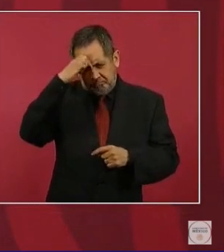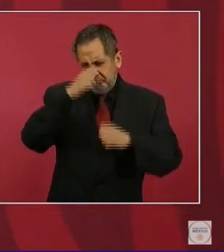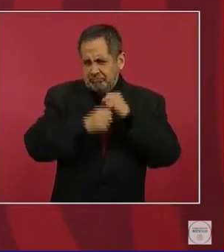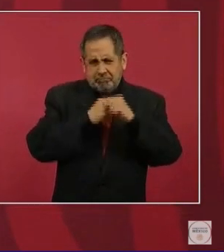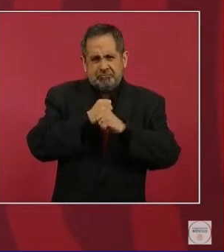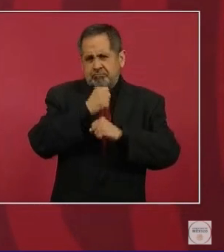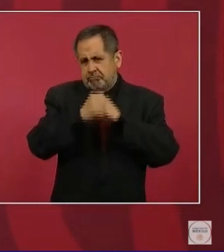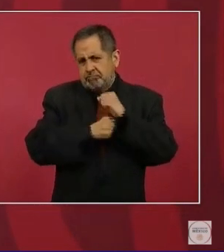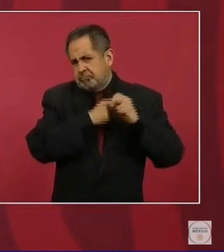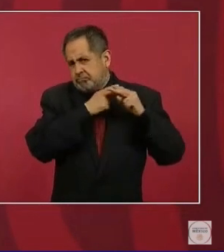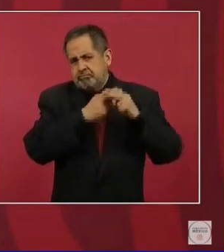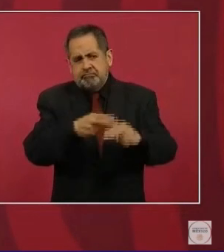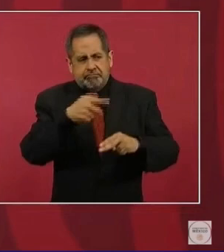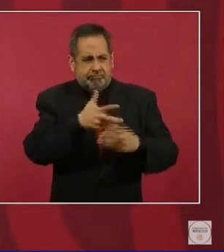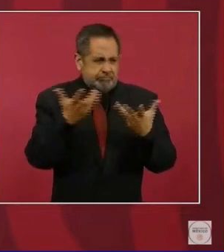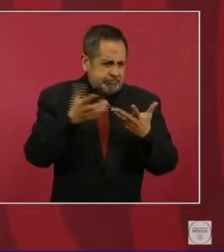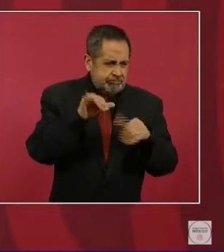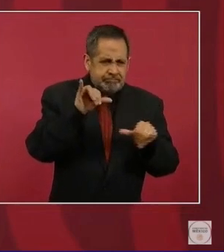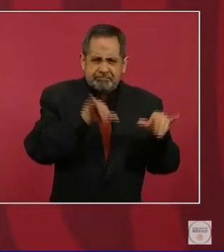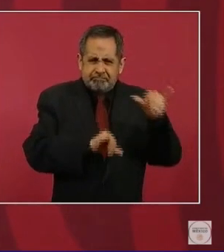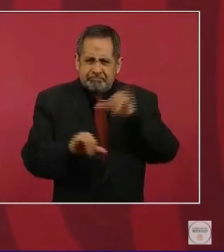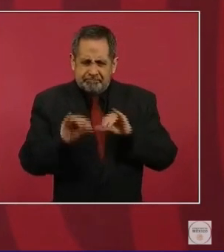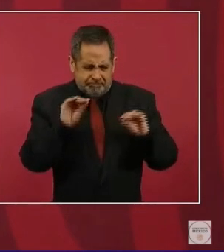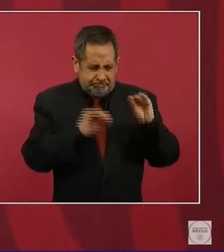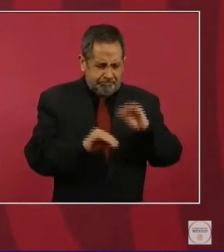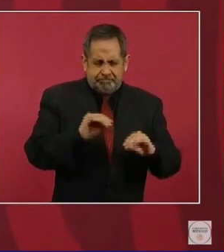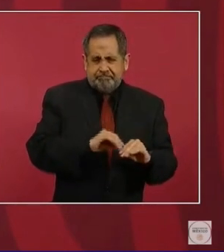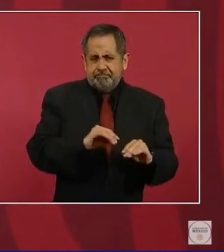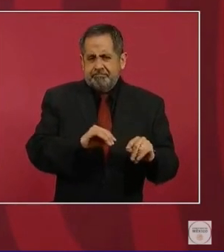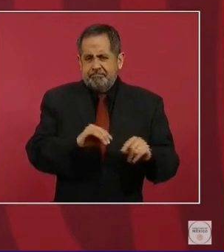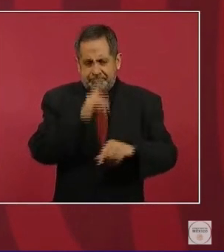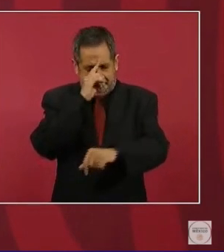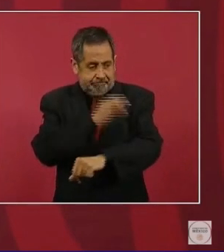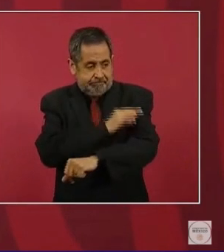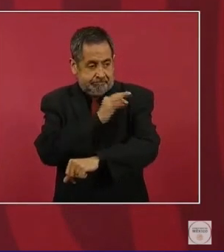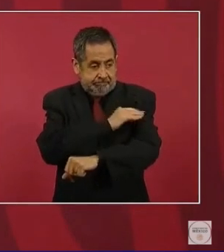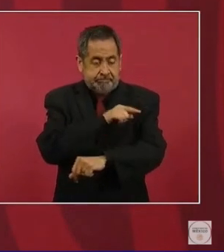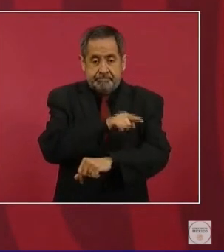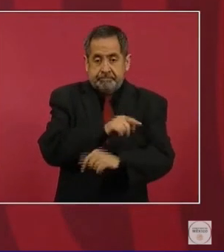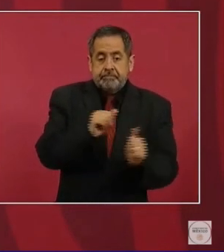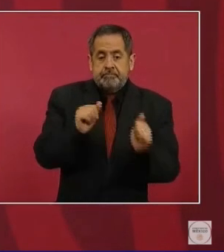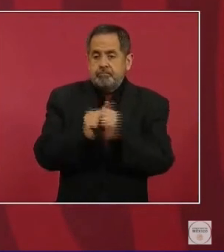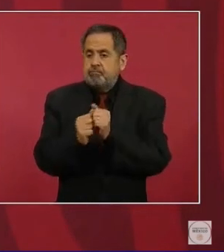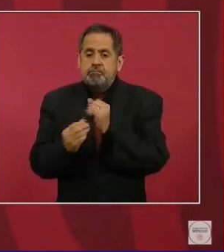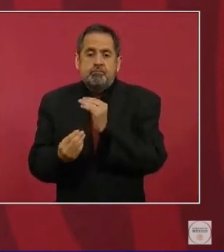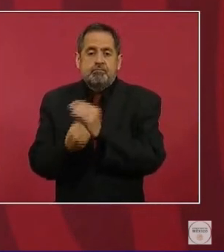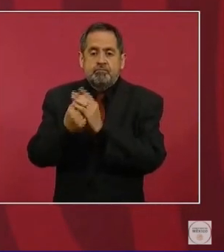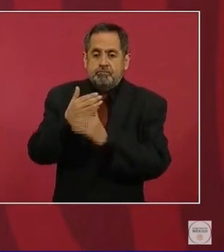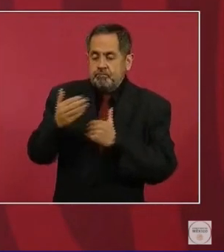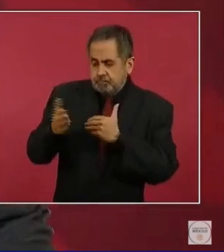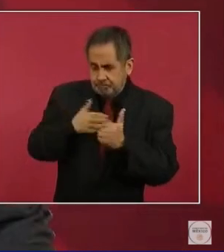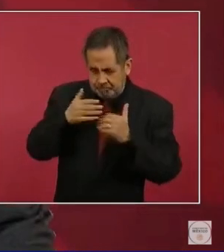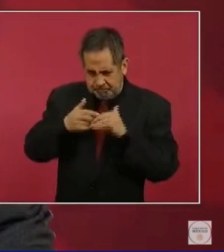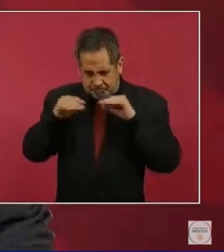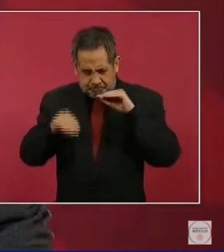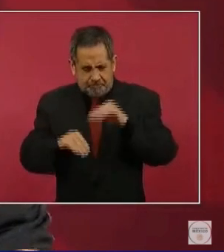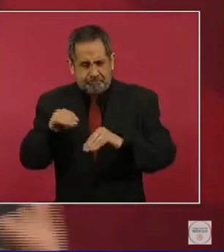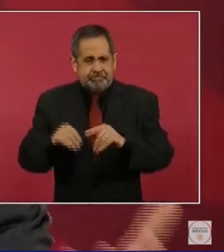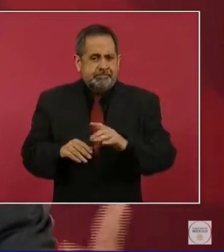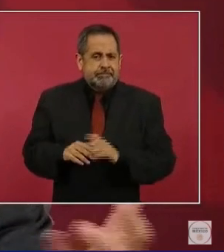fabricación de vacunas y con una plataforma tecnológica que había sido